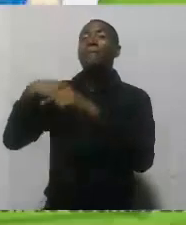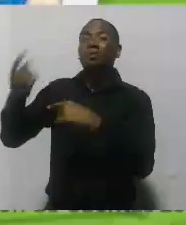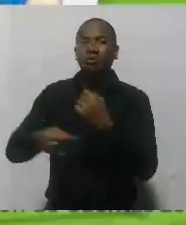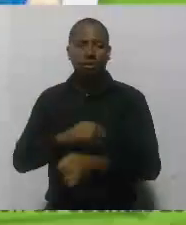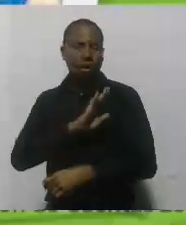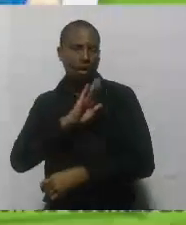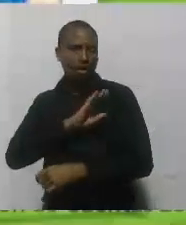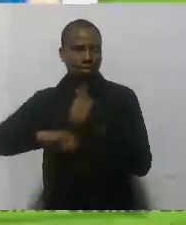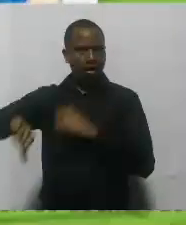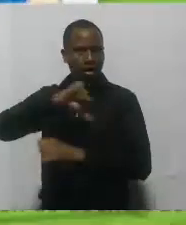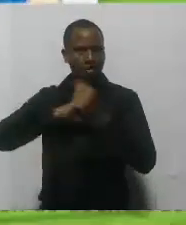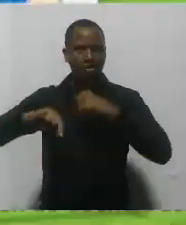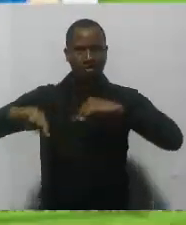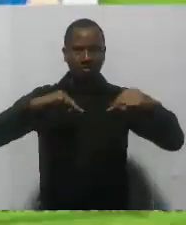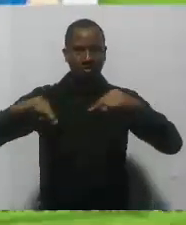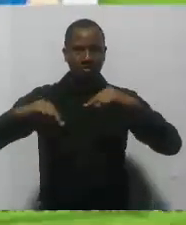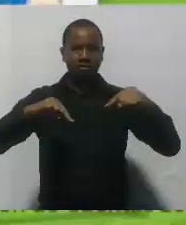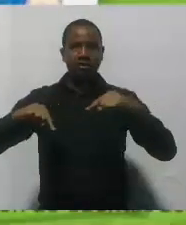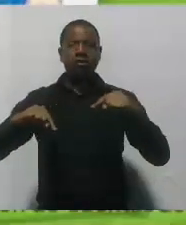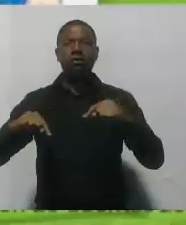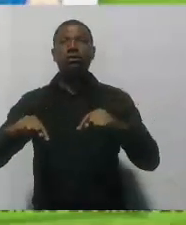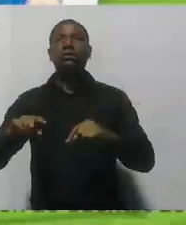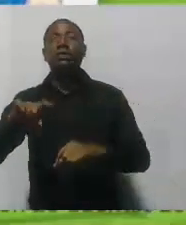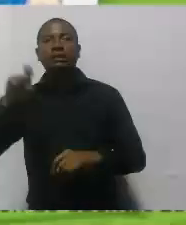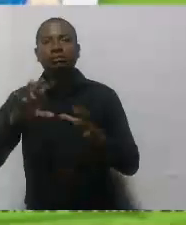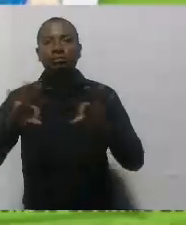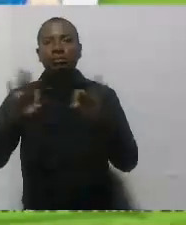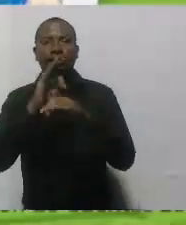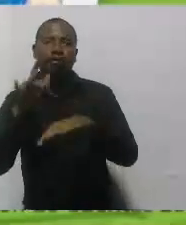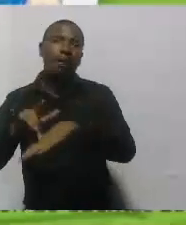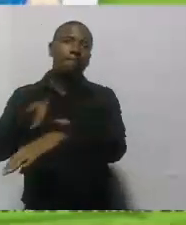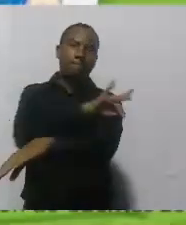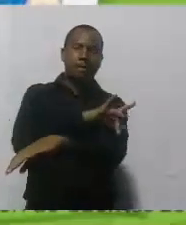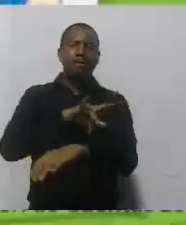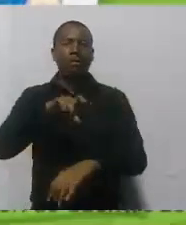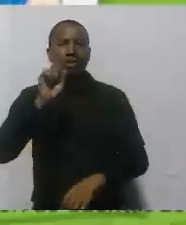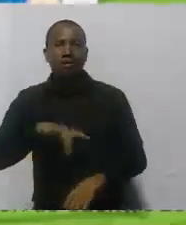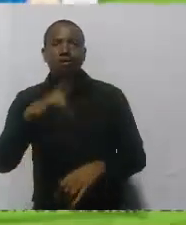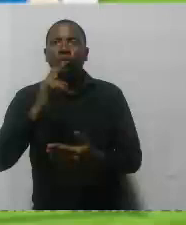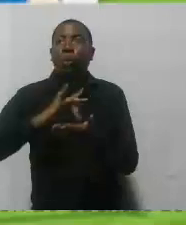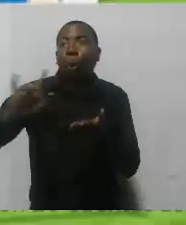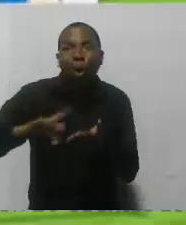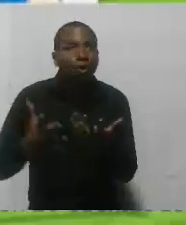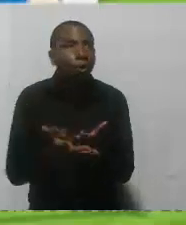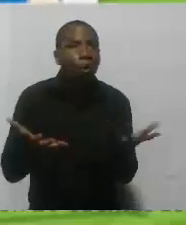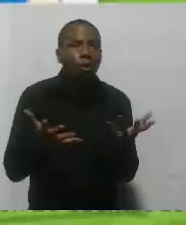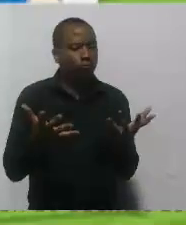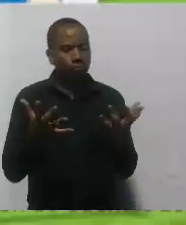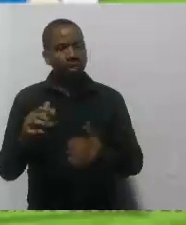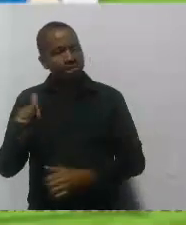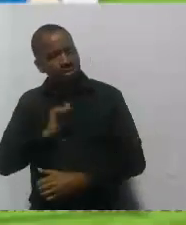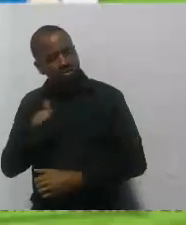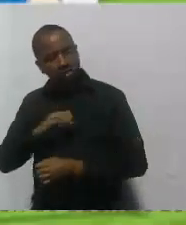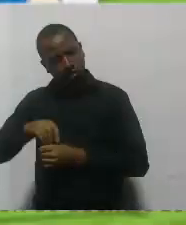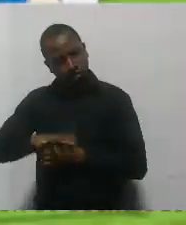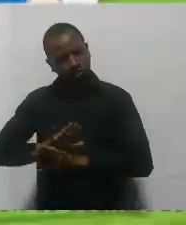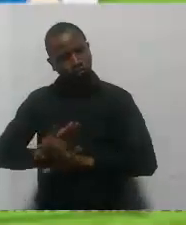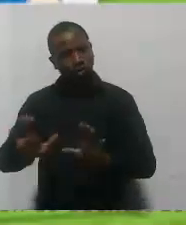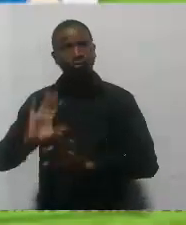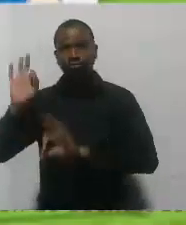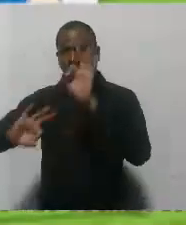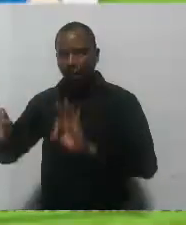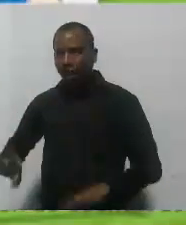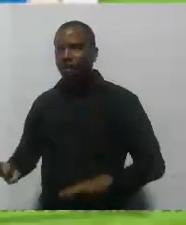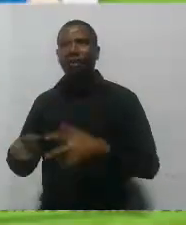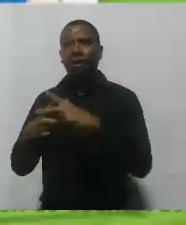futura administración todo el tema de alertas tempranas. Ya no vamos a necesitar esperar de otro, sino que el mismo distrito de Cartagena, a